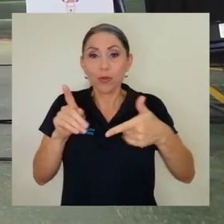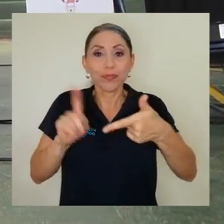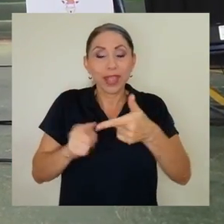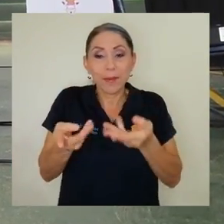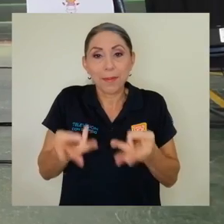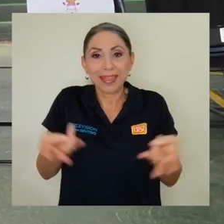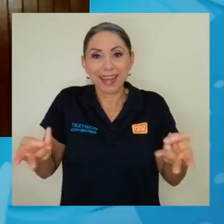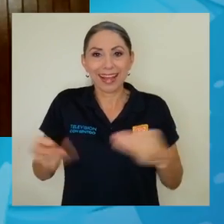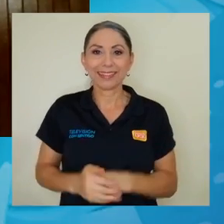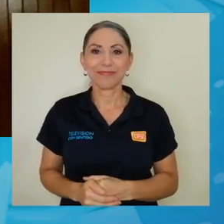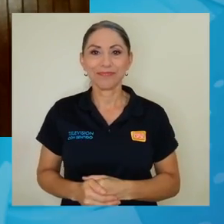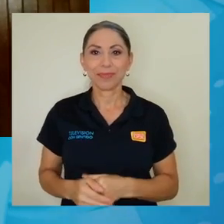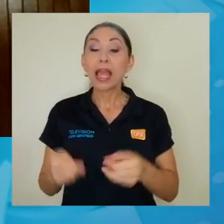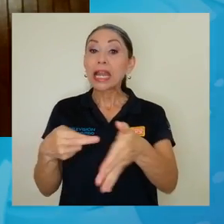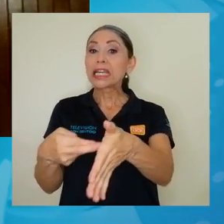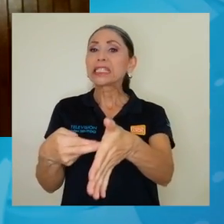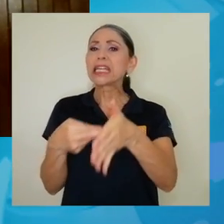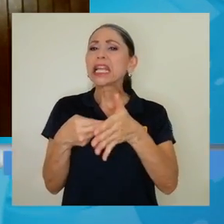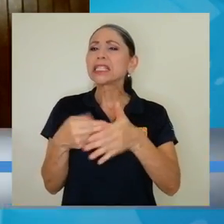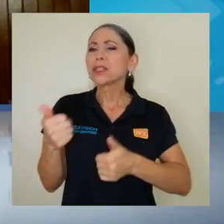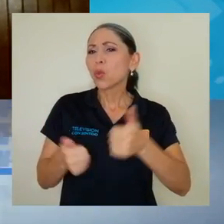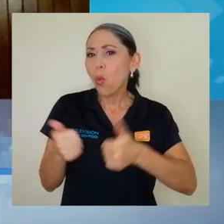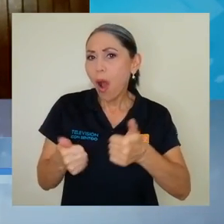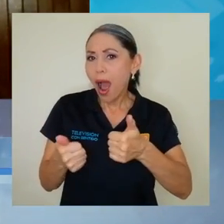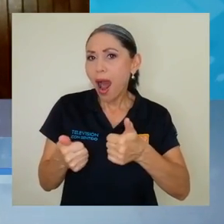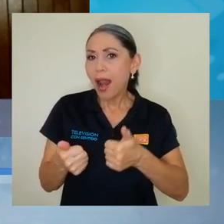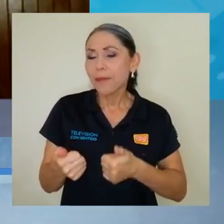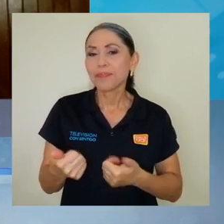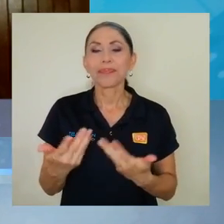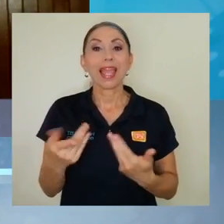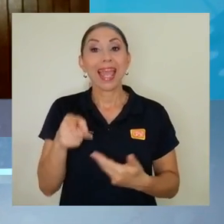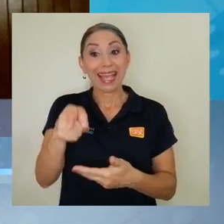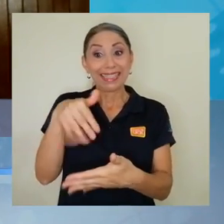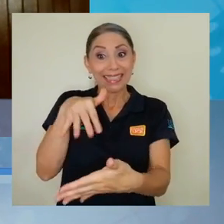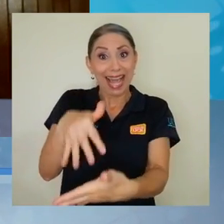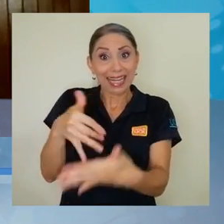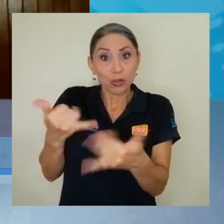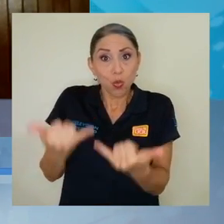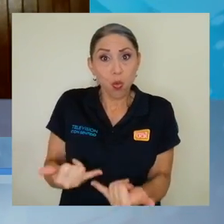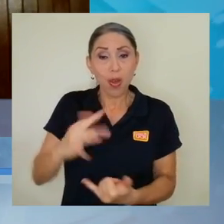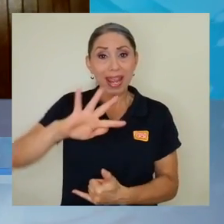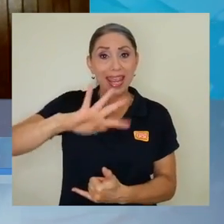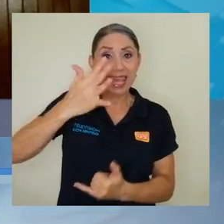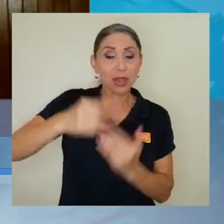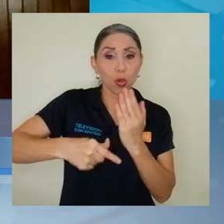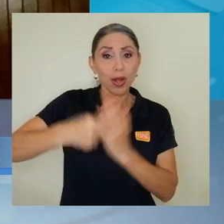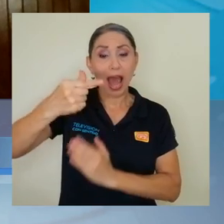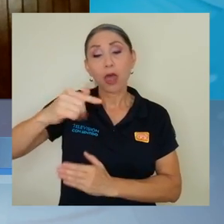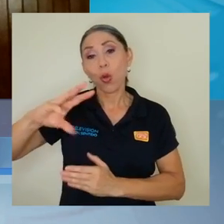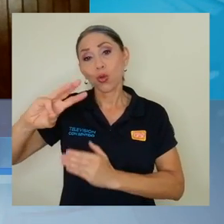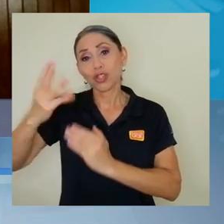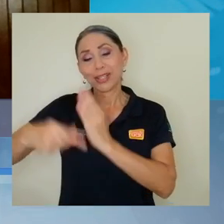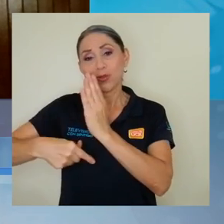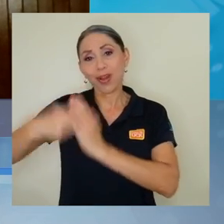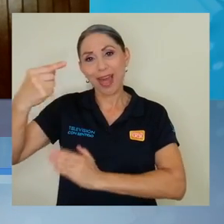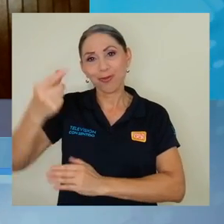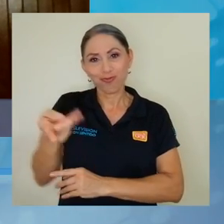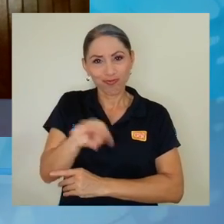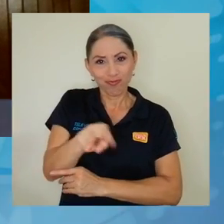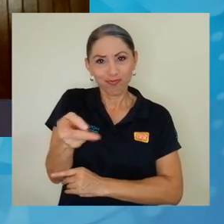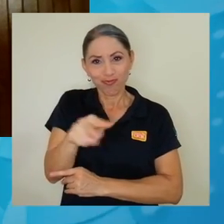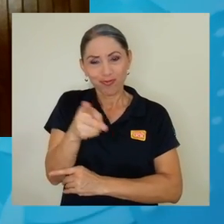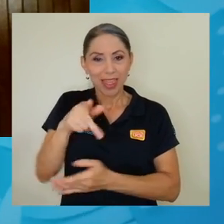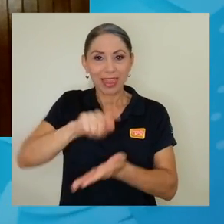a utilizar y el requisito que deben cumplir es tener, estar más bien en quinto o sexto grado de escuela,